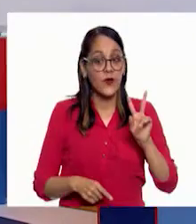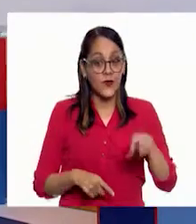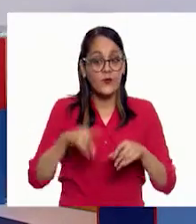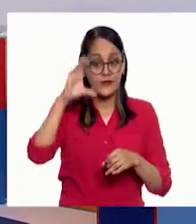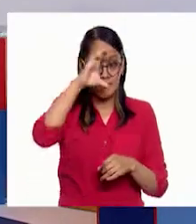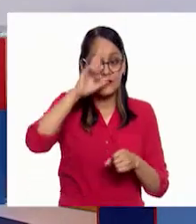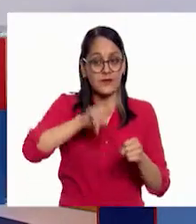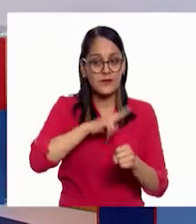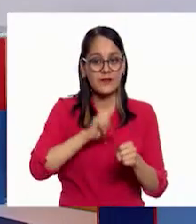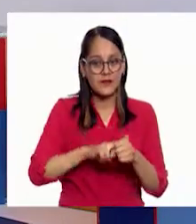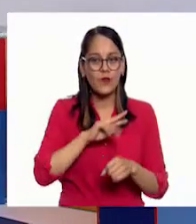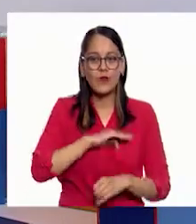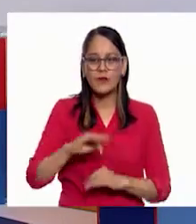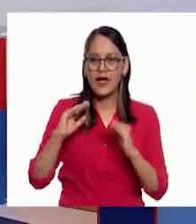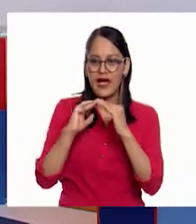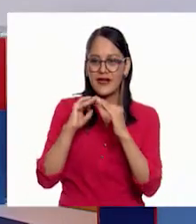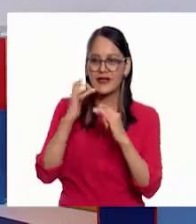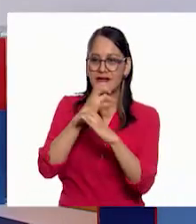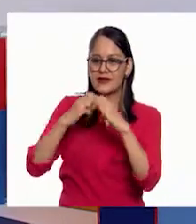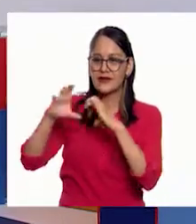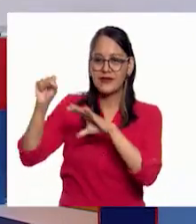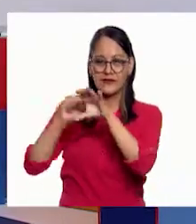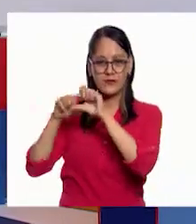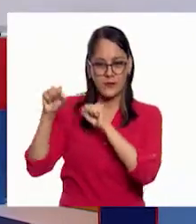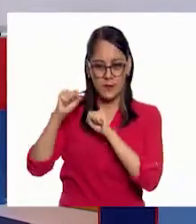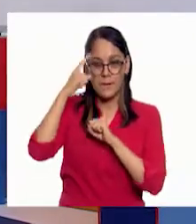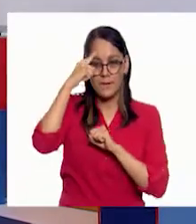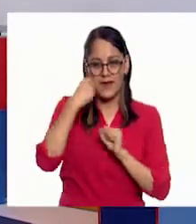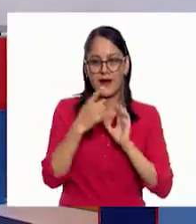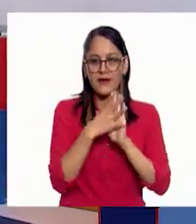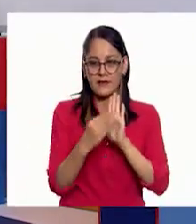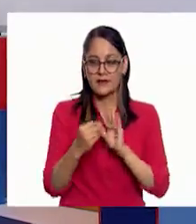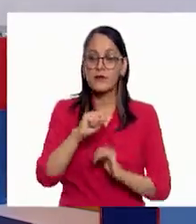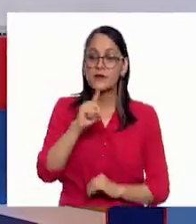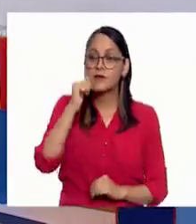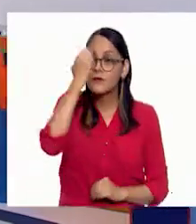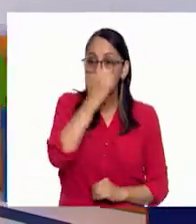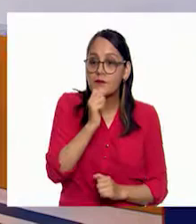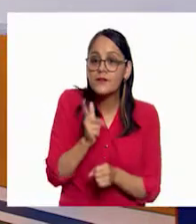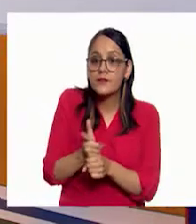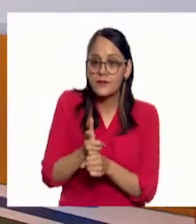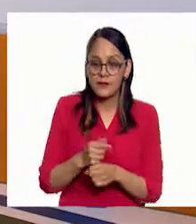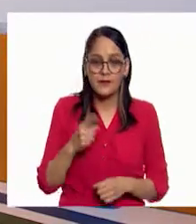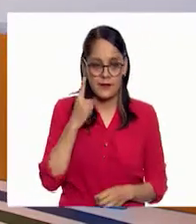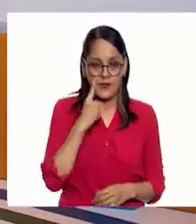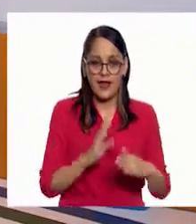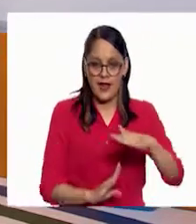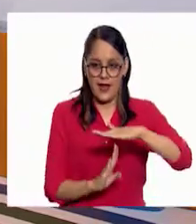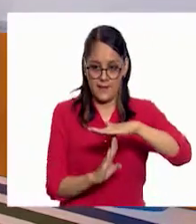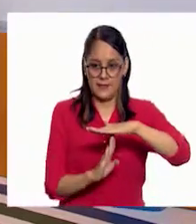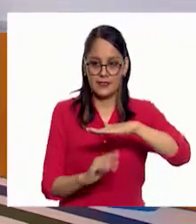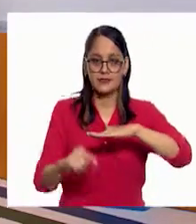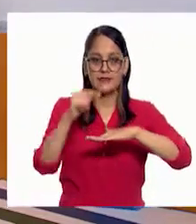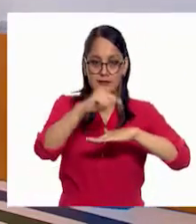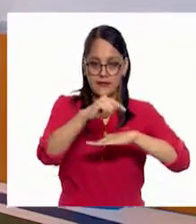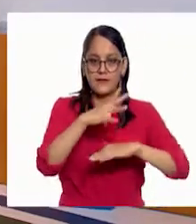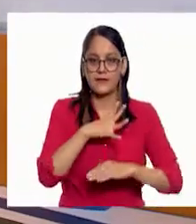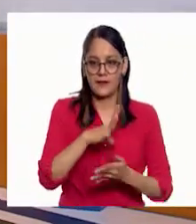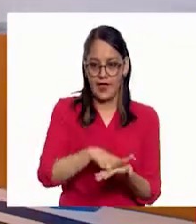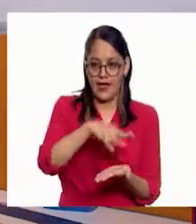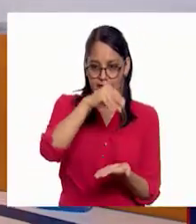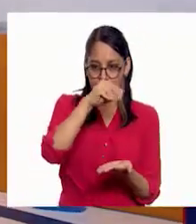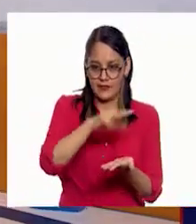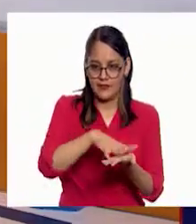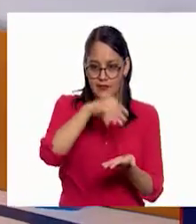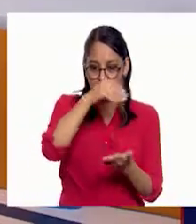tener en nuestra casa para poderlos replicar y así hacer una observación. Mira, en la mesa tenemos harina. Podemos